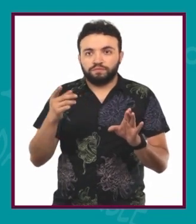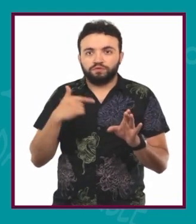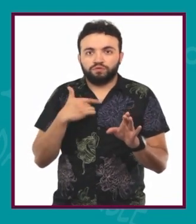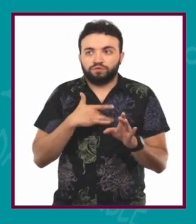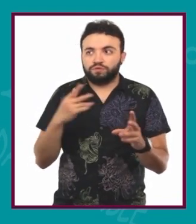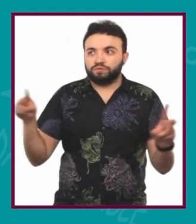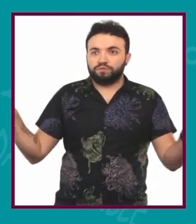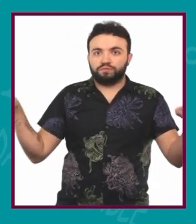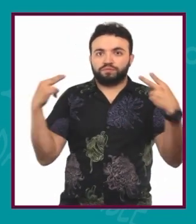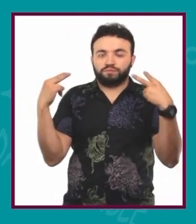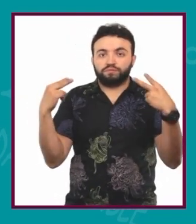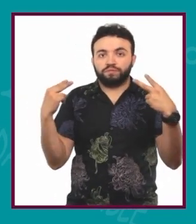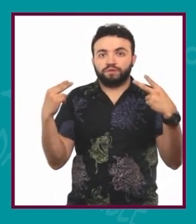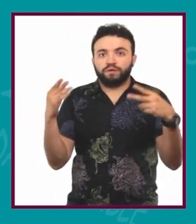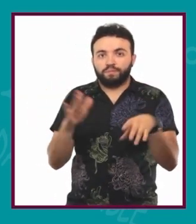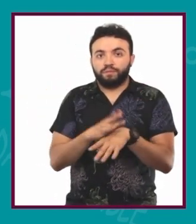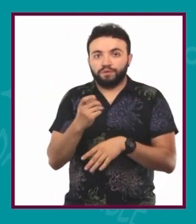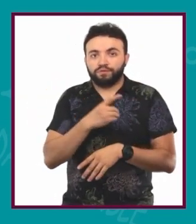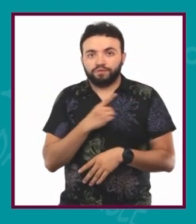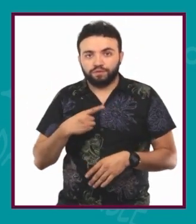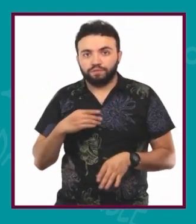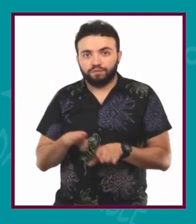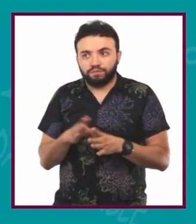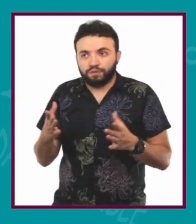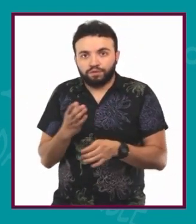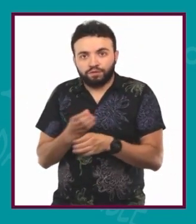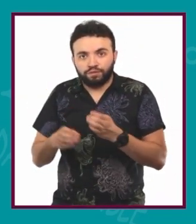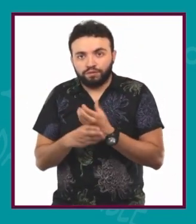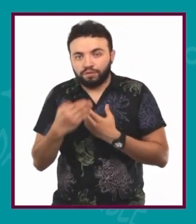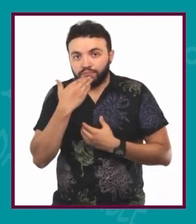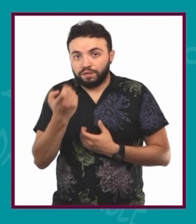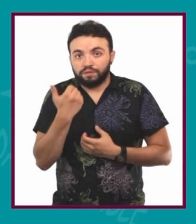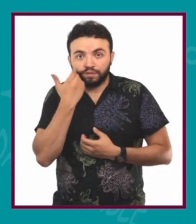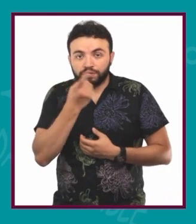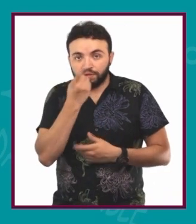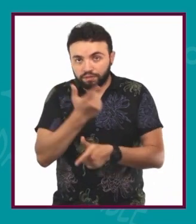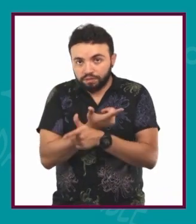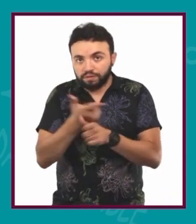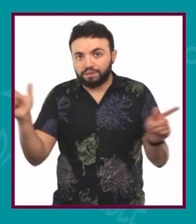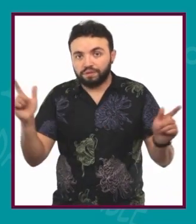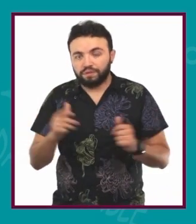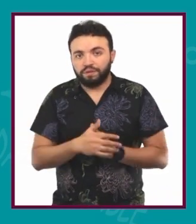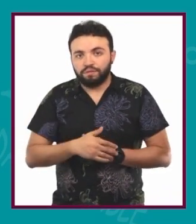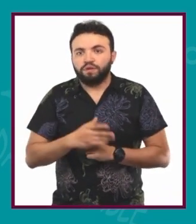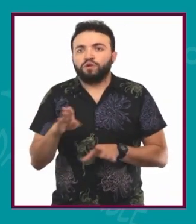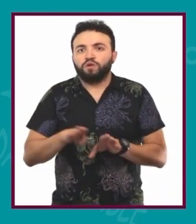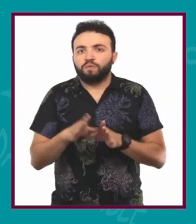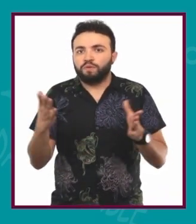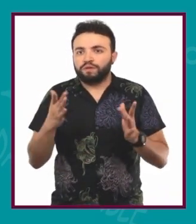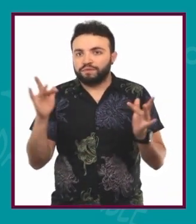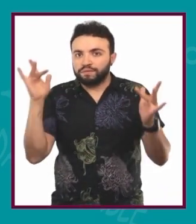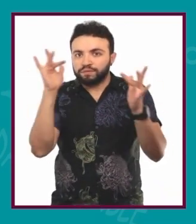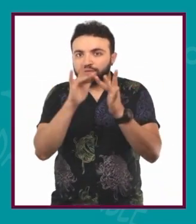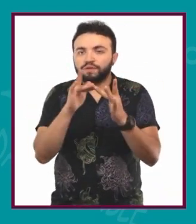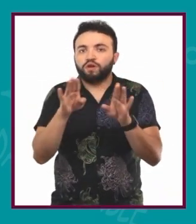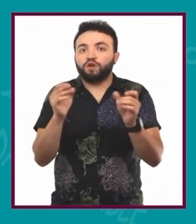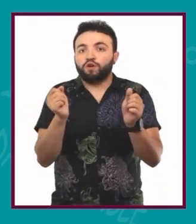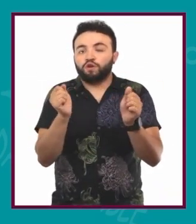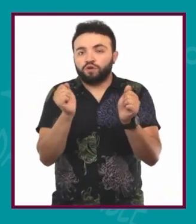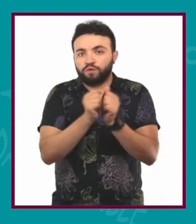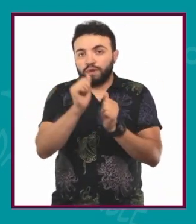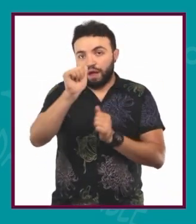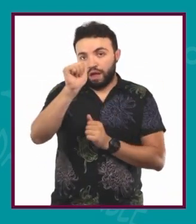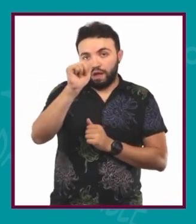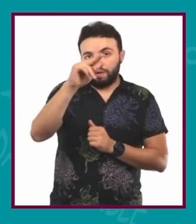implica esa libertad, es decir, cómo conectarnos a ejercer esa autonomía con responsabilidad y con libertad. Y yo